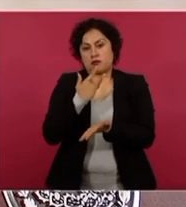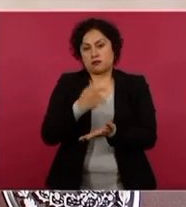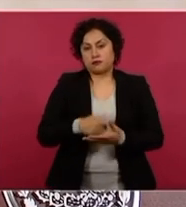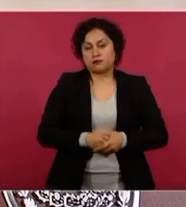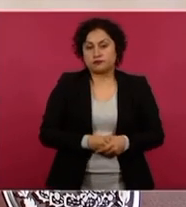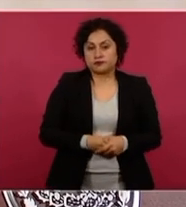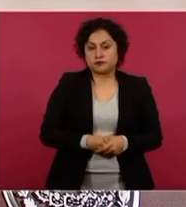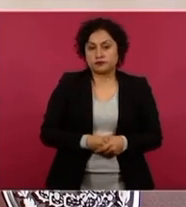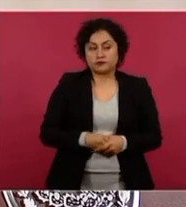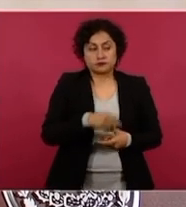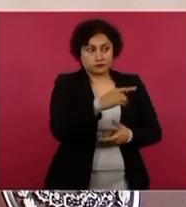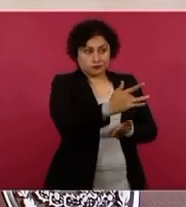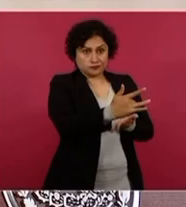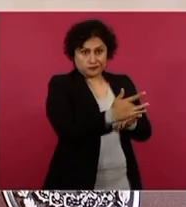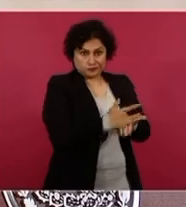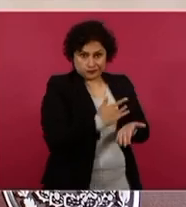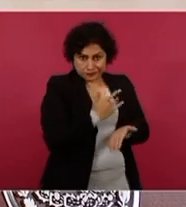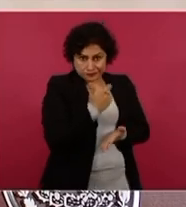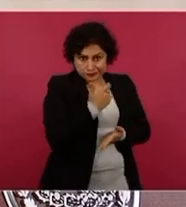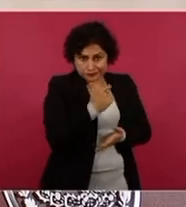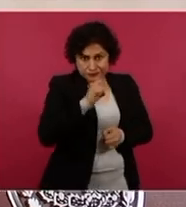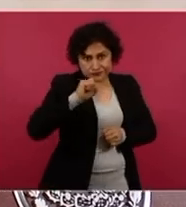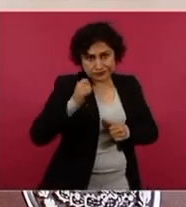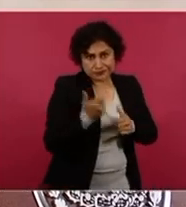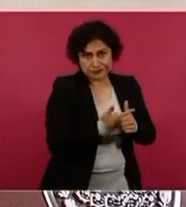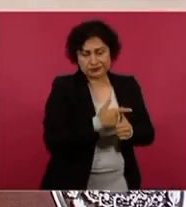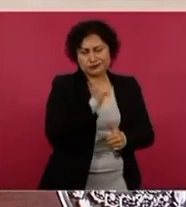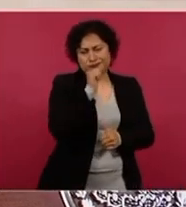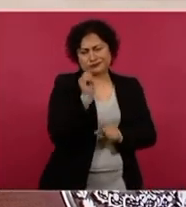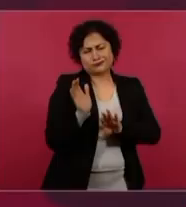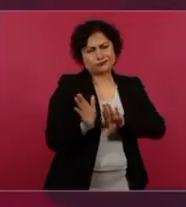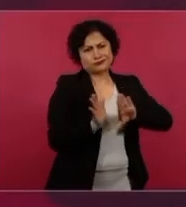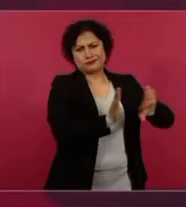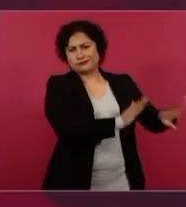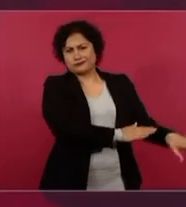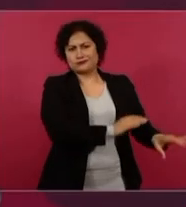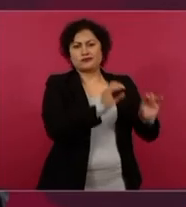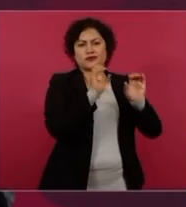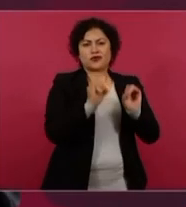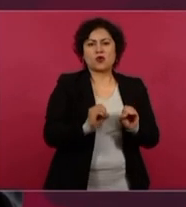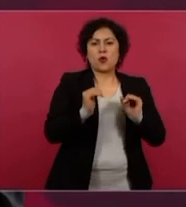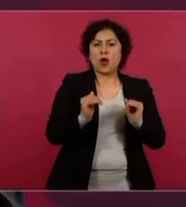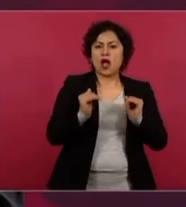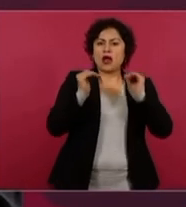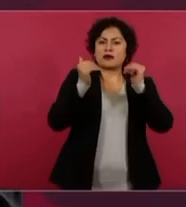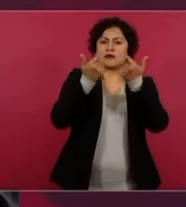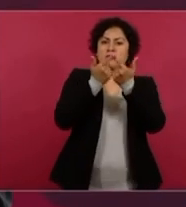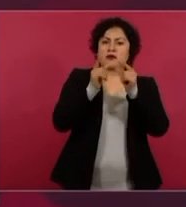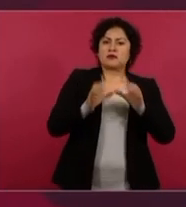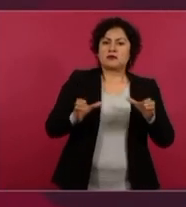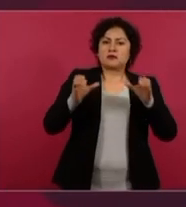apoyo de la delincuencia organizada, ni con el apoyo de la delincuencia de cuello blanco.